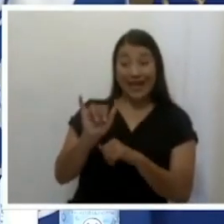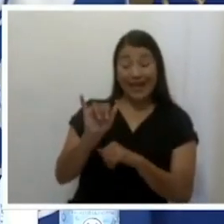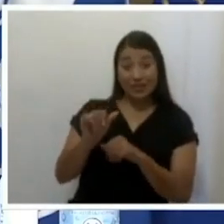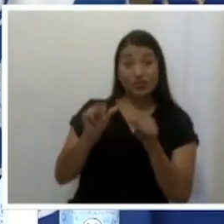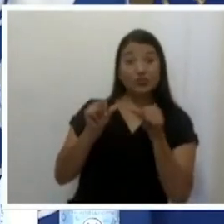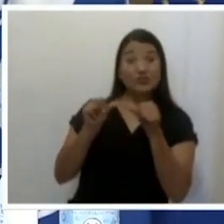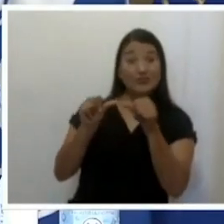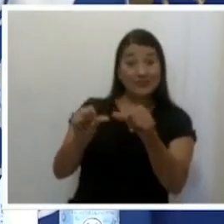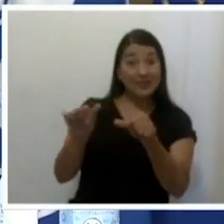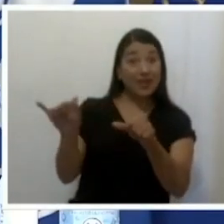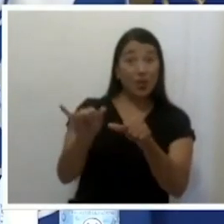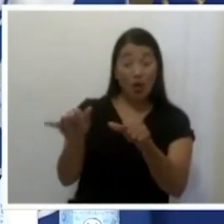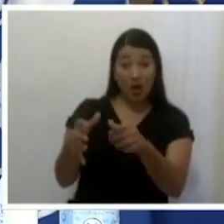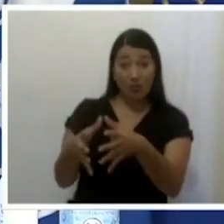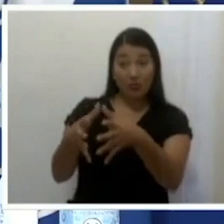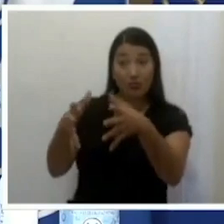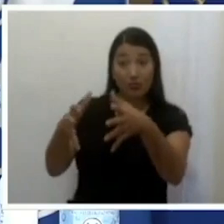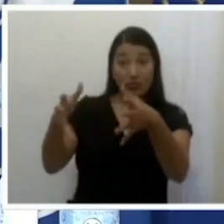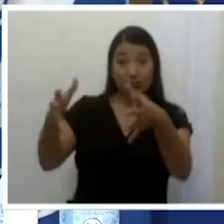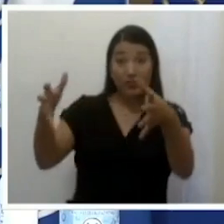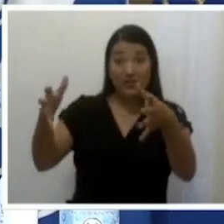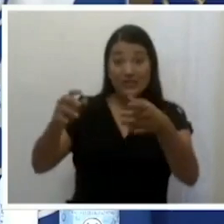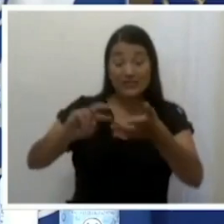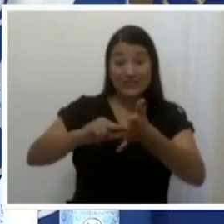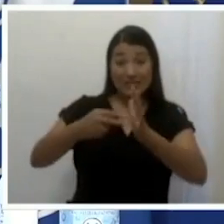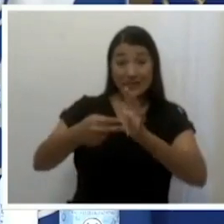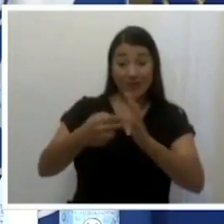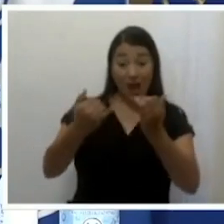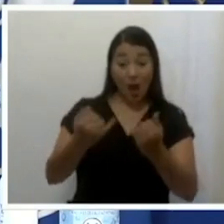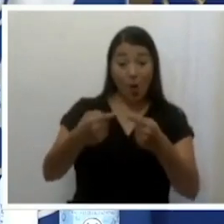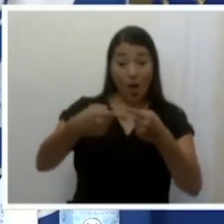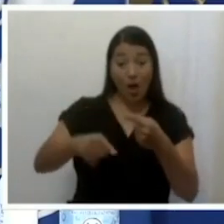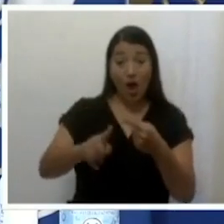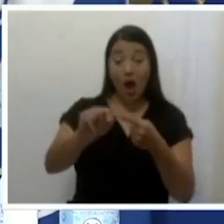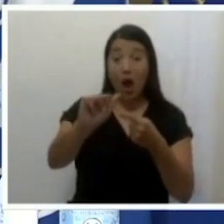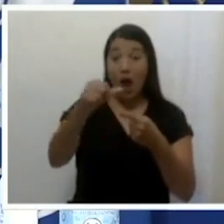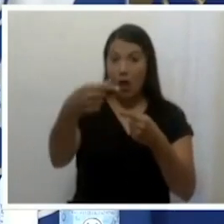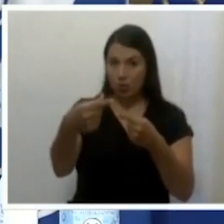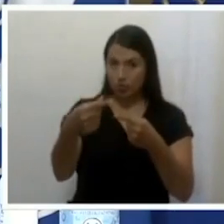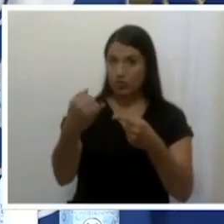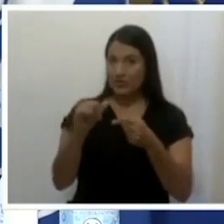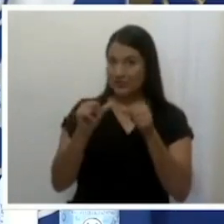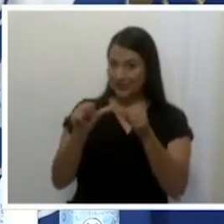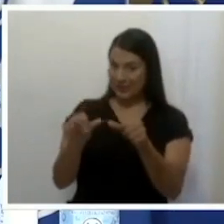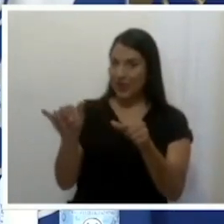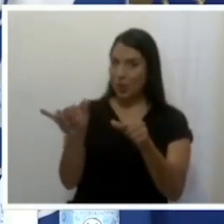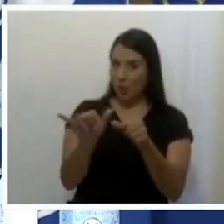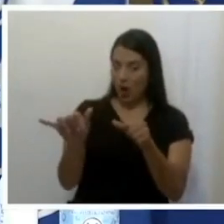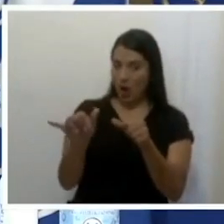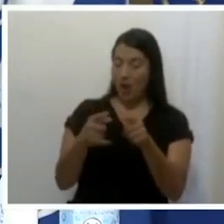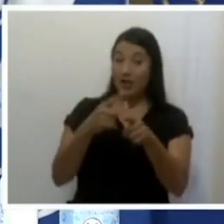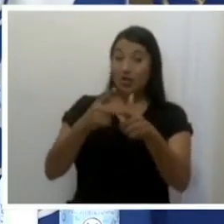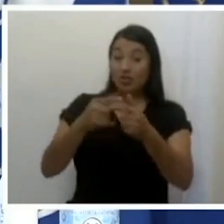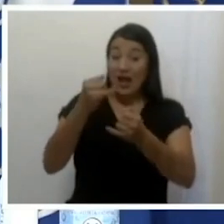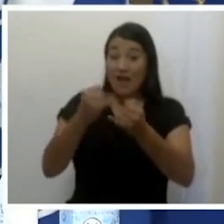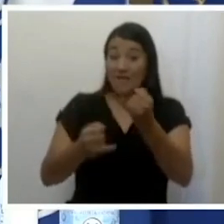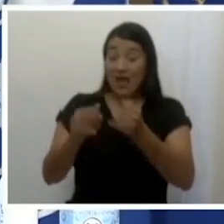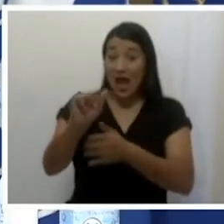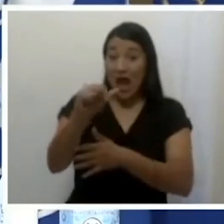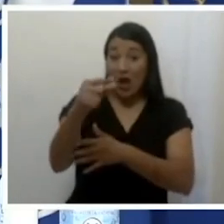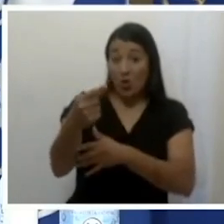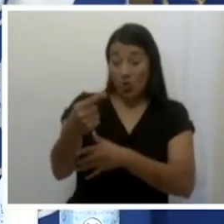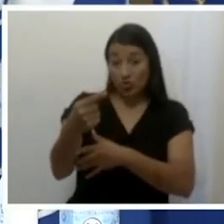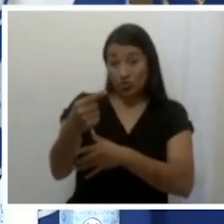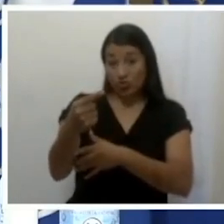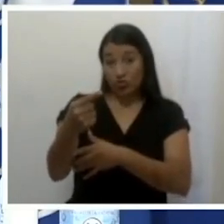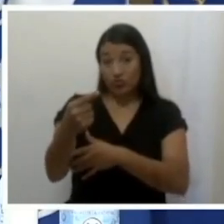este mes de agosto, al mismo ritmo, terminaríamos el primero